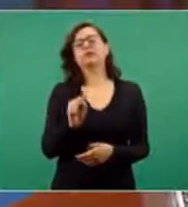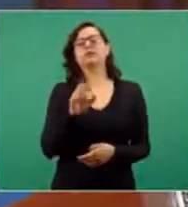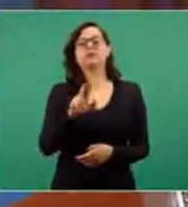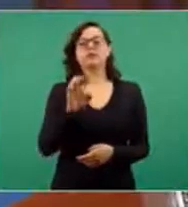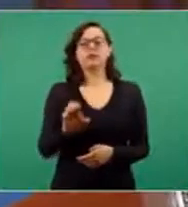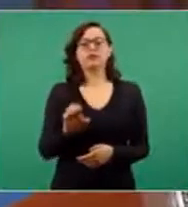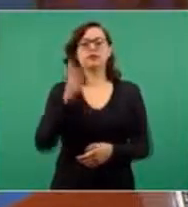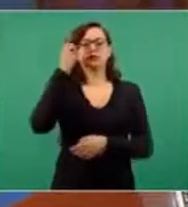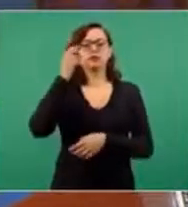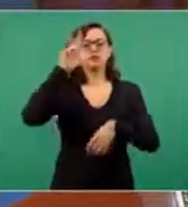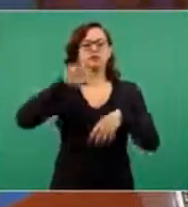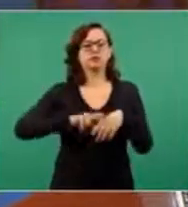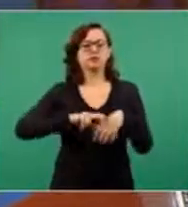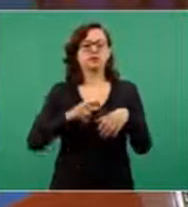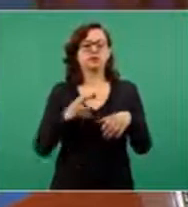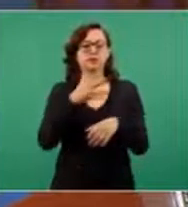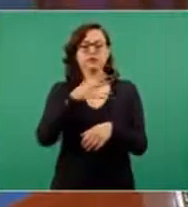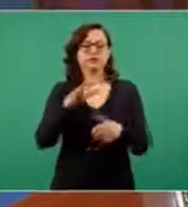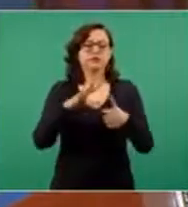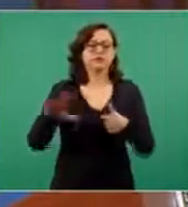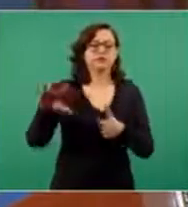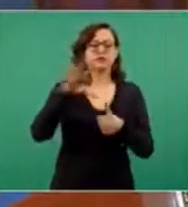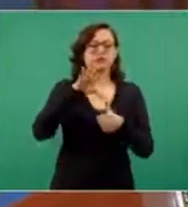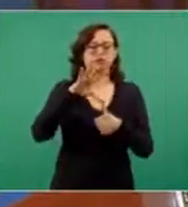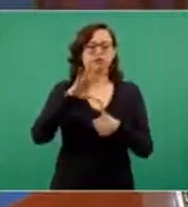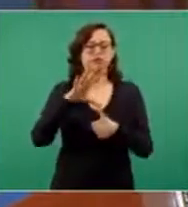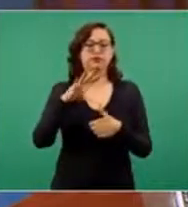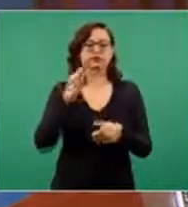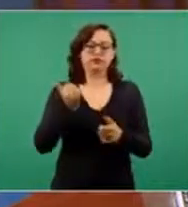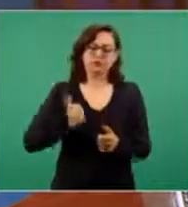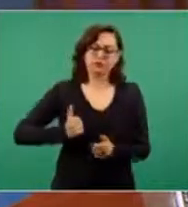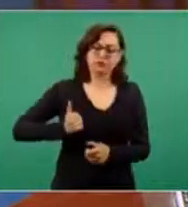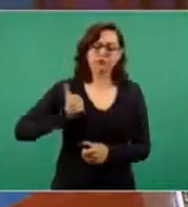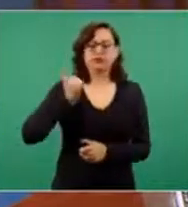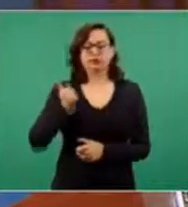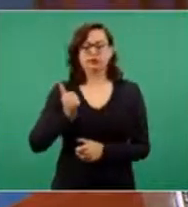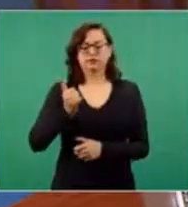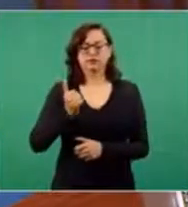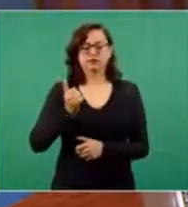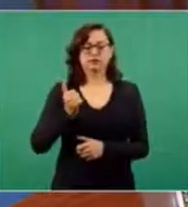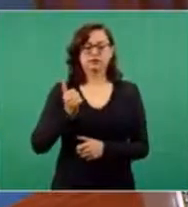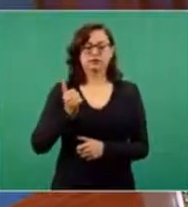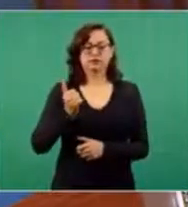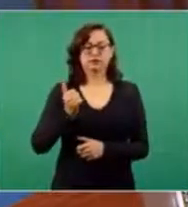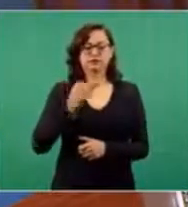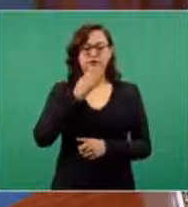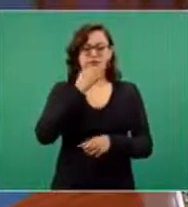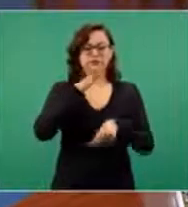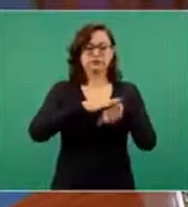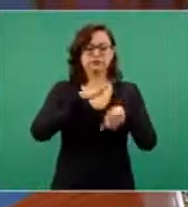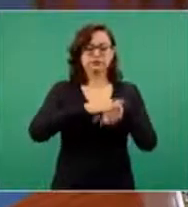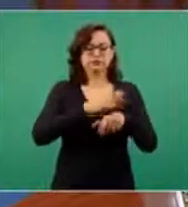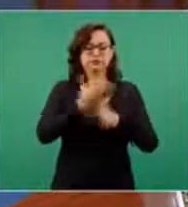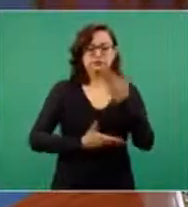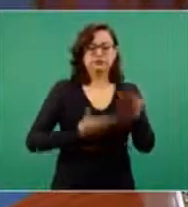Dirección General para América del Norte, aprovecha la ocasión para reiterar a la